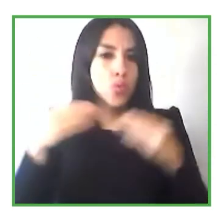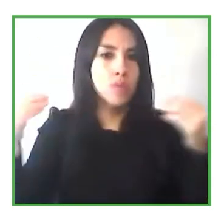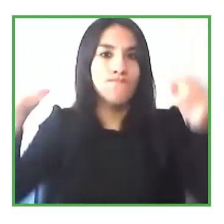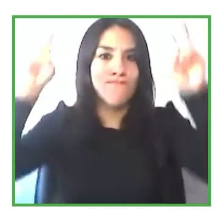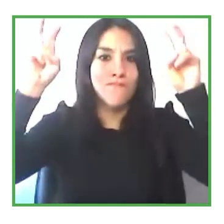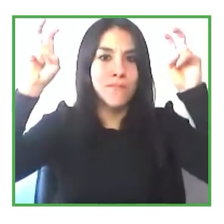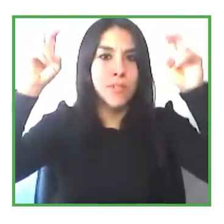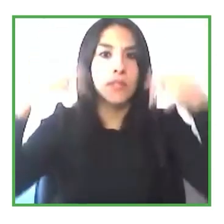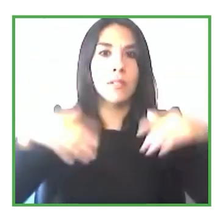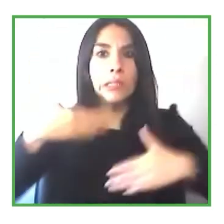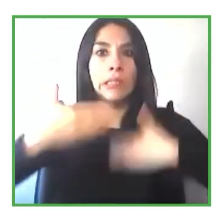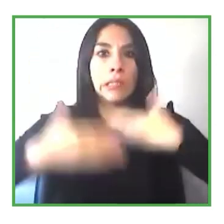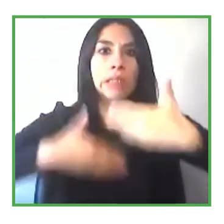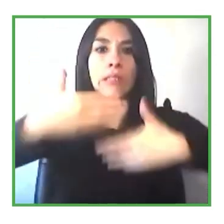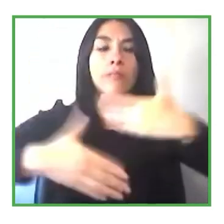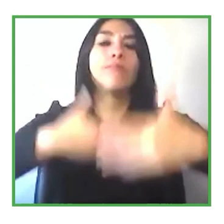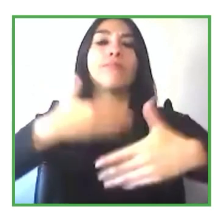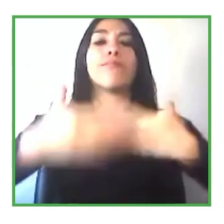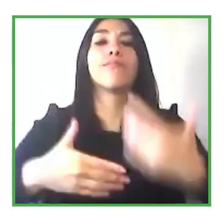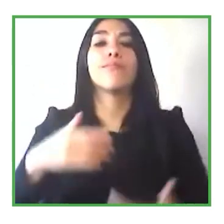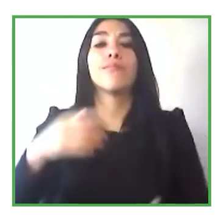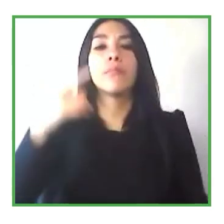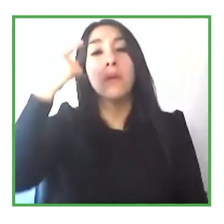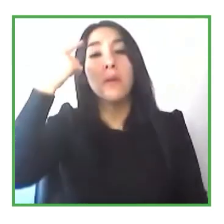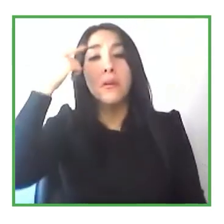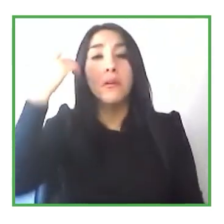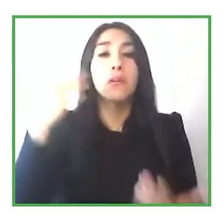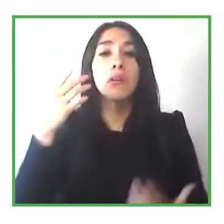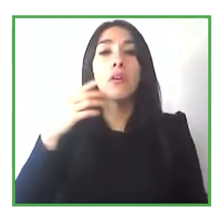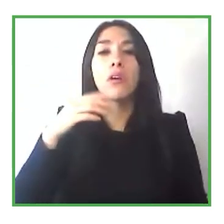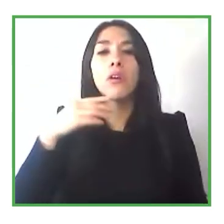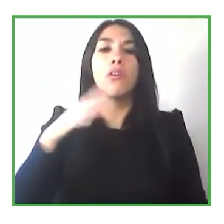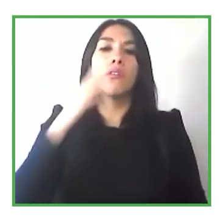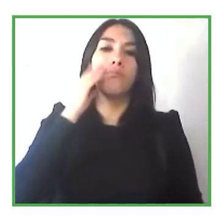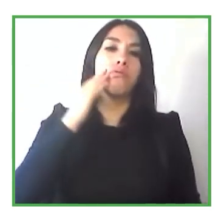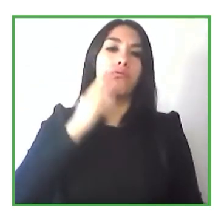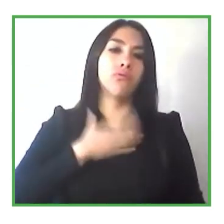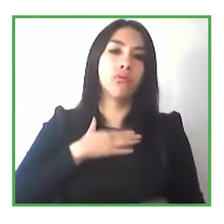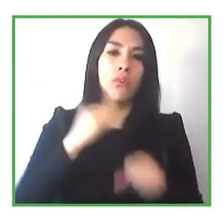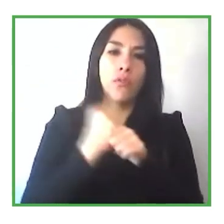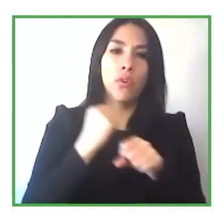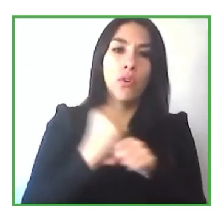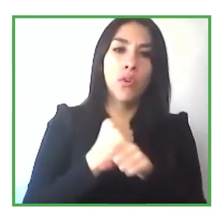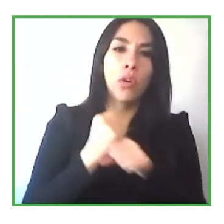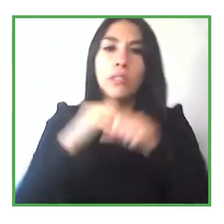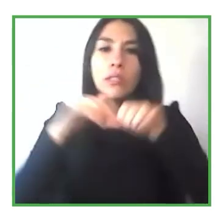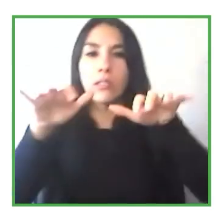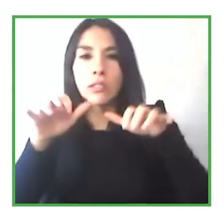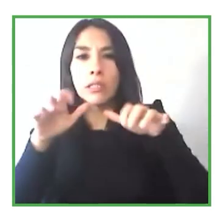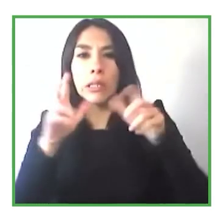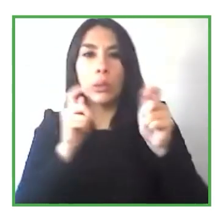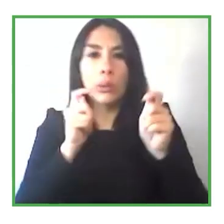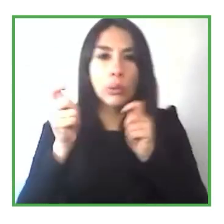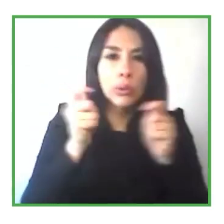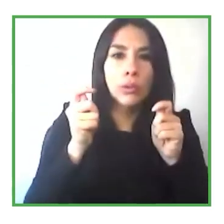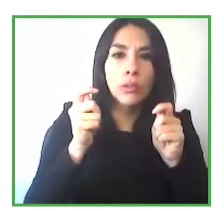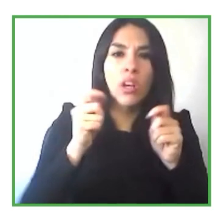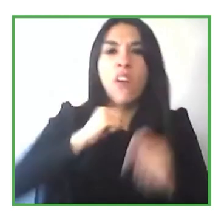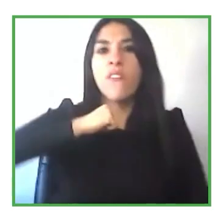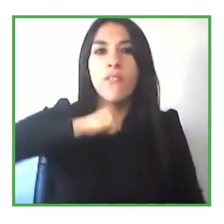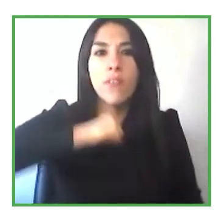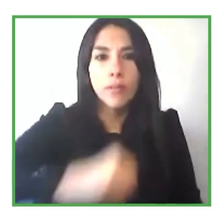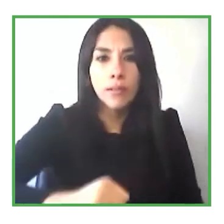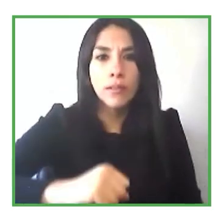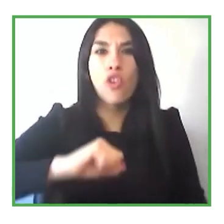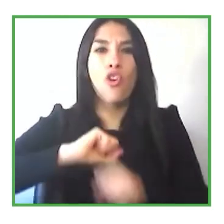del trabajo como por ejemplo la digitalización de la economía que se ha visto acelerada por el COVID pero también el cambio climático